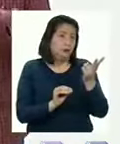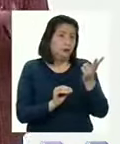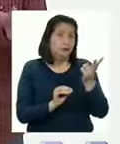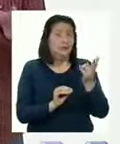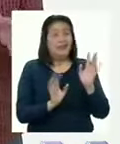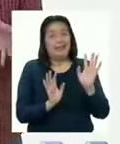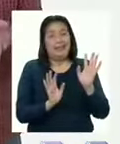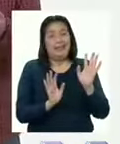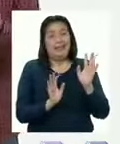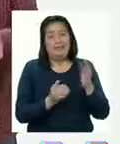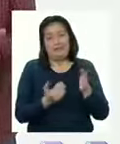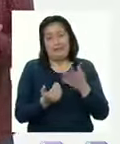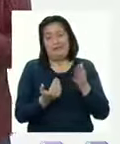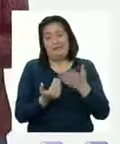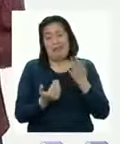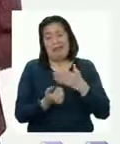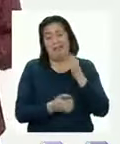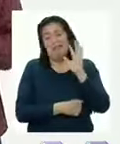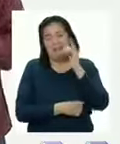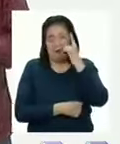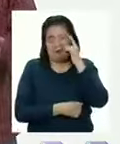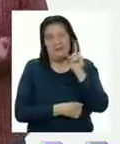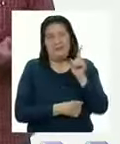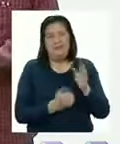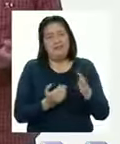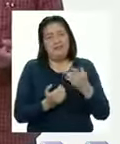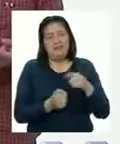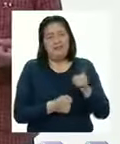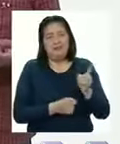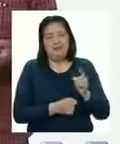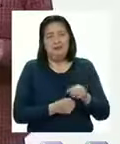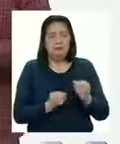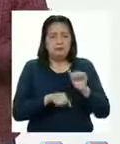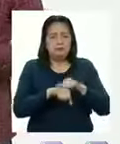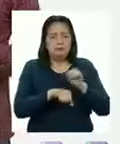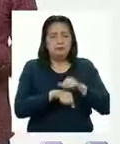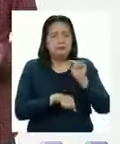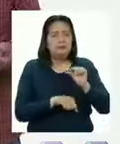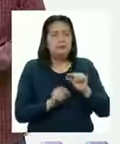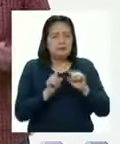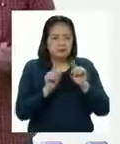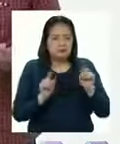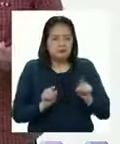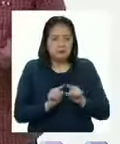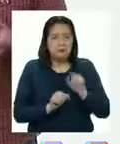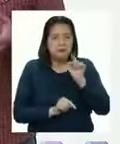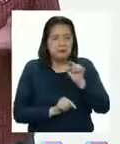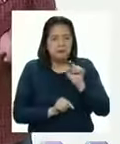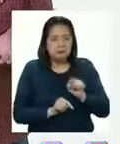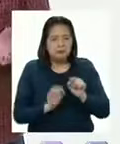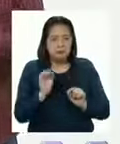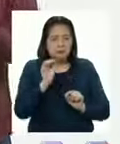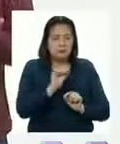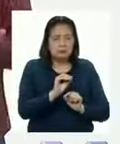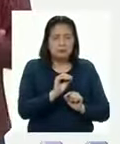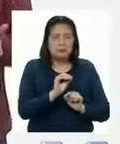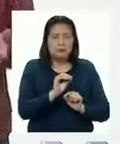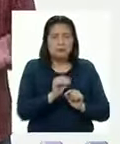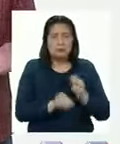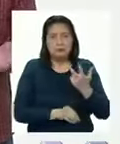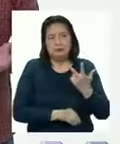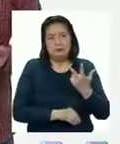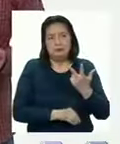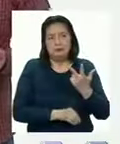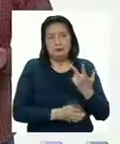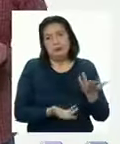Uy, esto parece fácil, pensó El número dos se representa con una piedrita en el casillero con dos puntos Pues es obvio que el